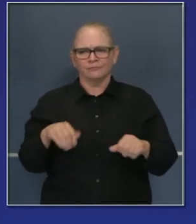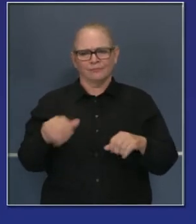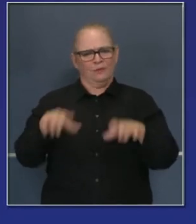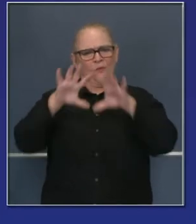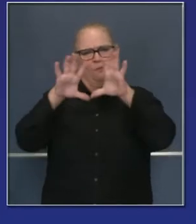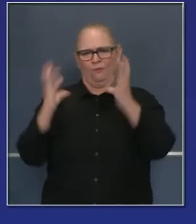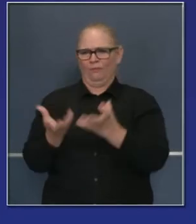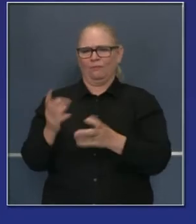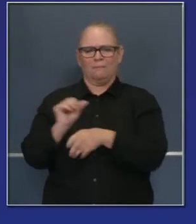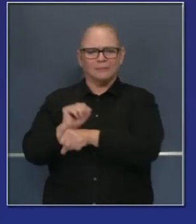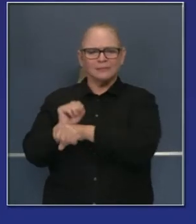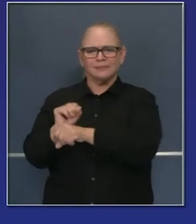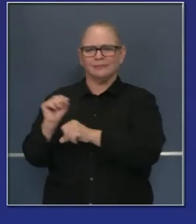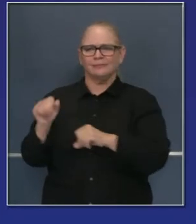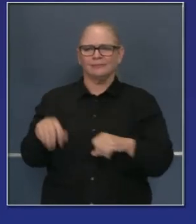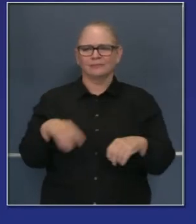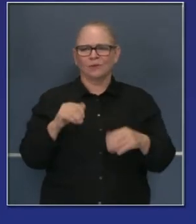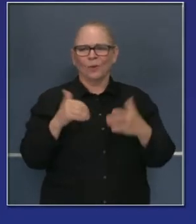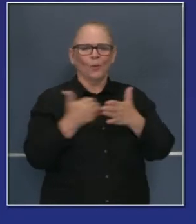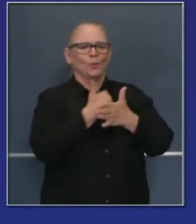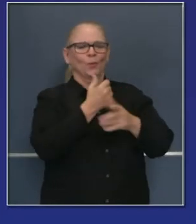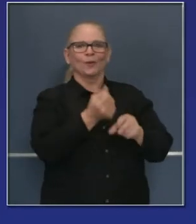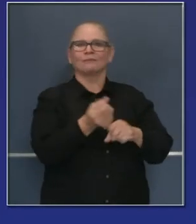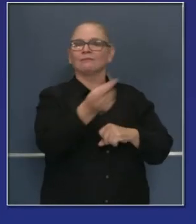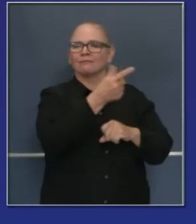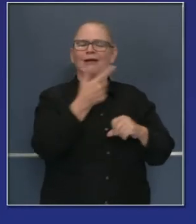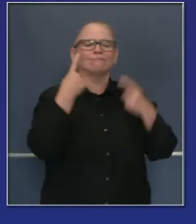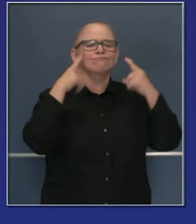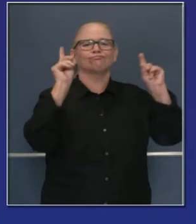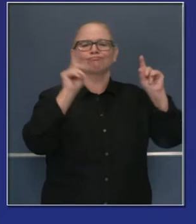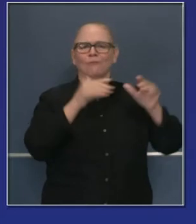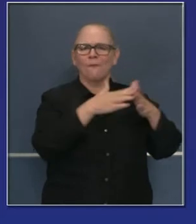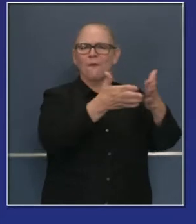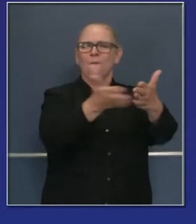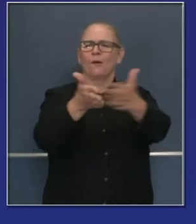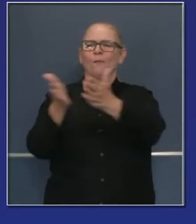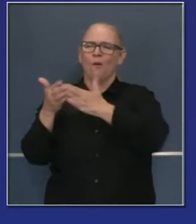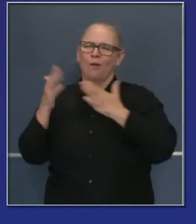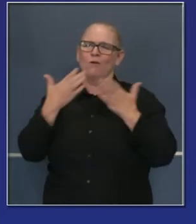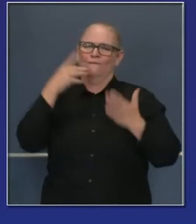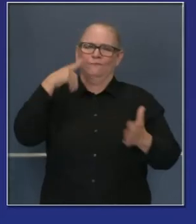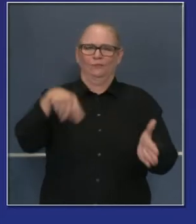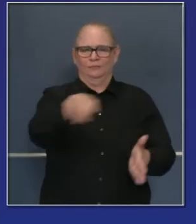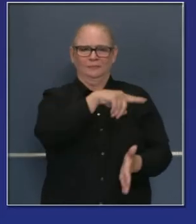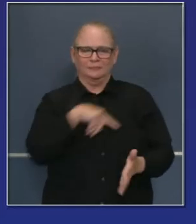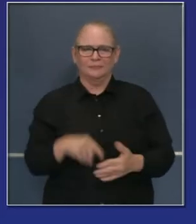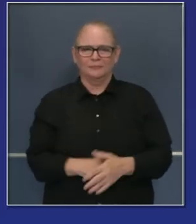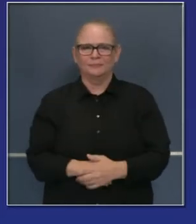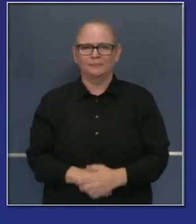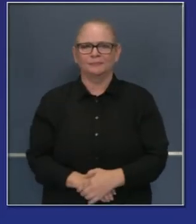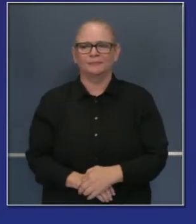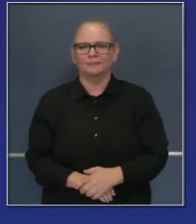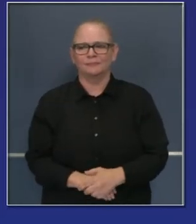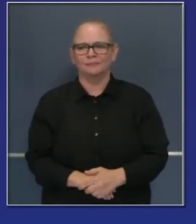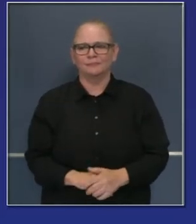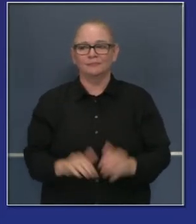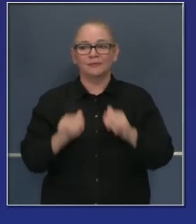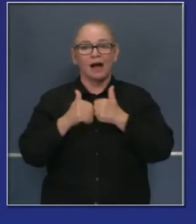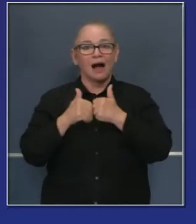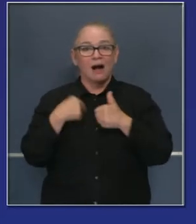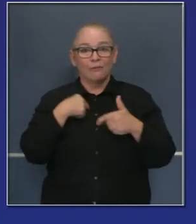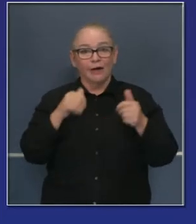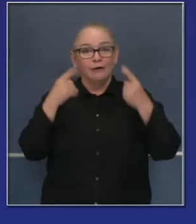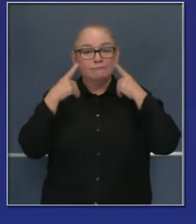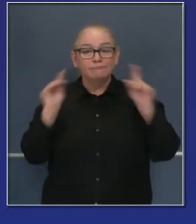yendo hacia el año próximo. Con eso, pues les recuerdo una vez más que la mejor forma de avanzar en esa causa